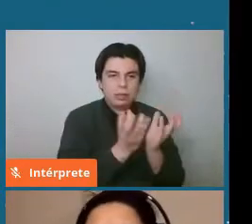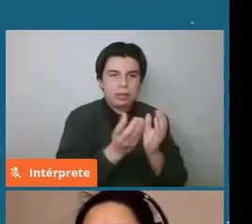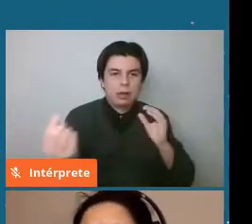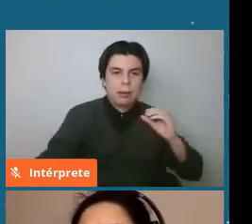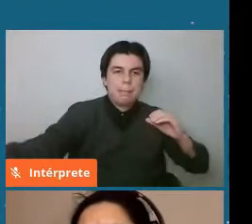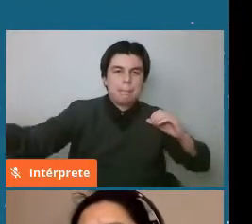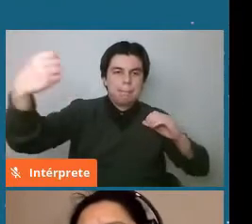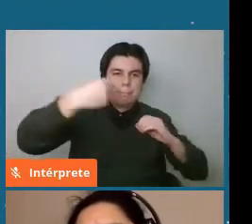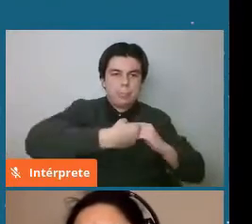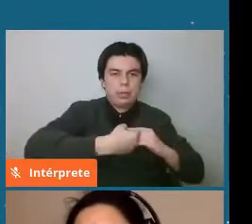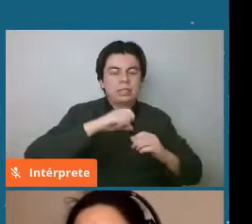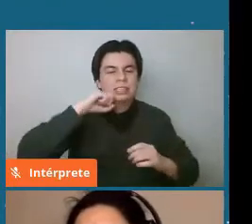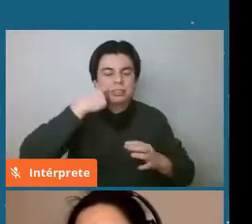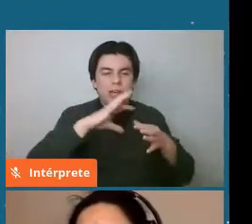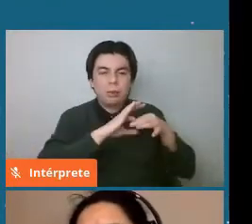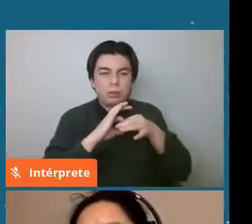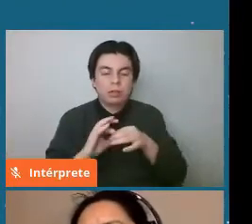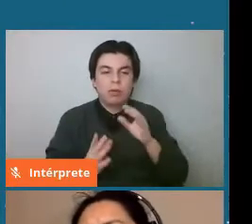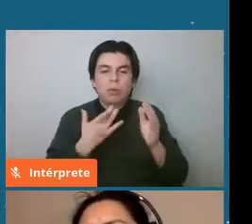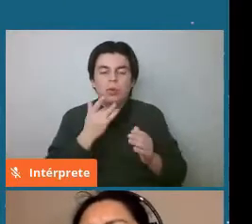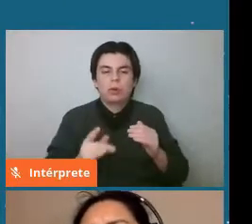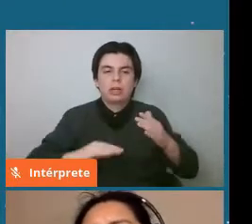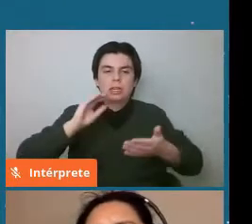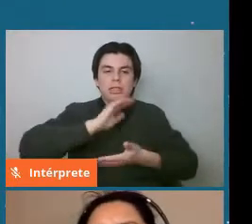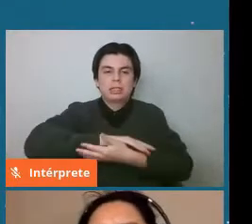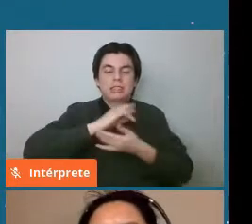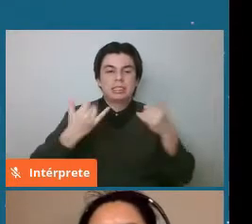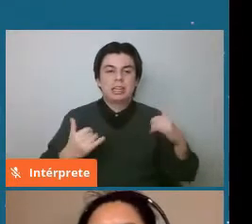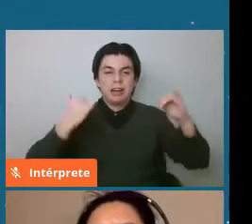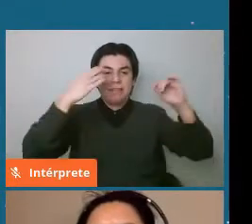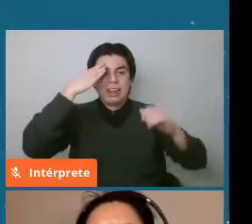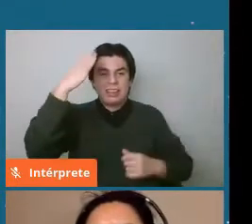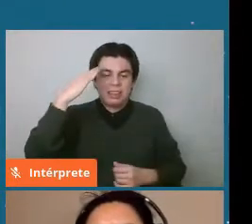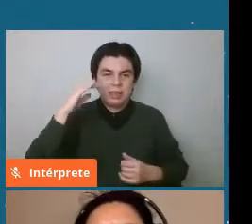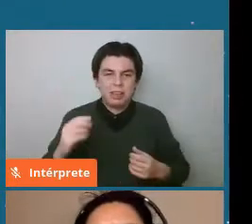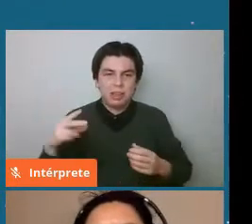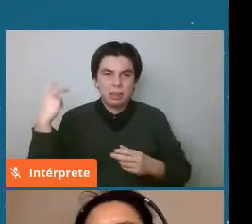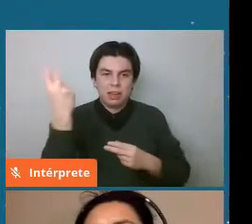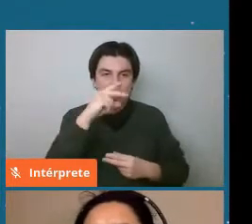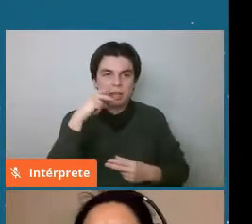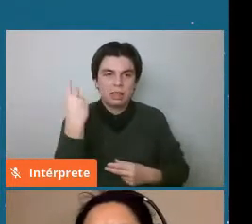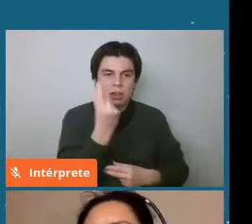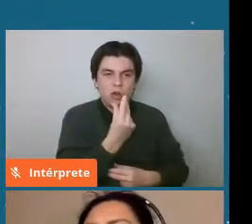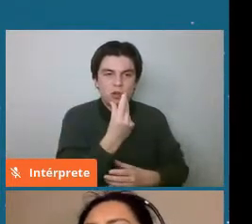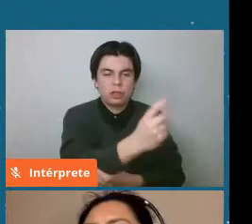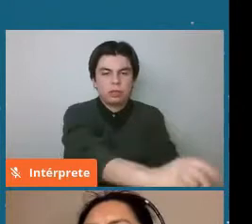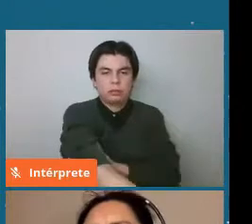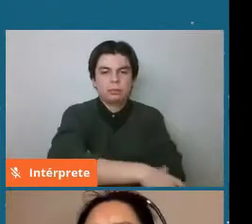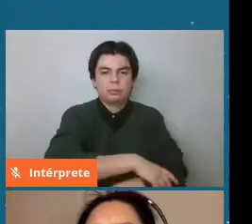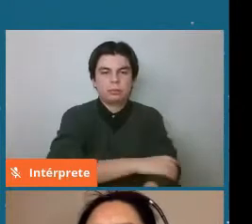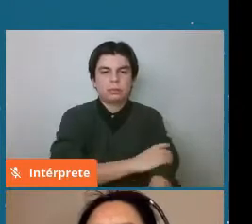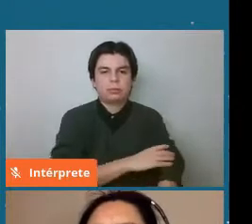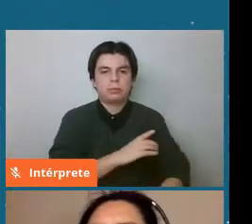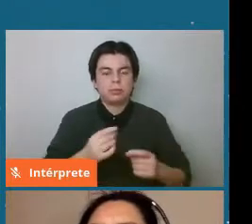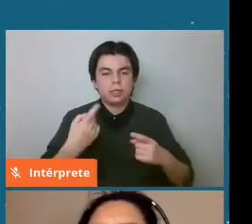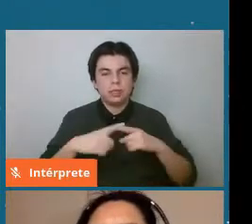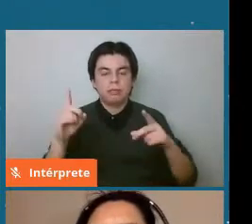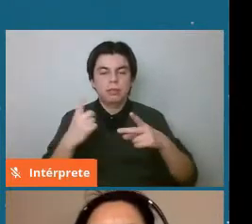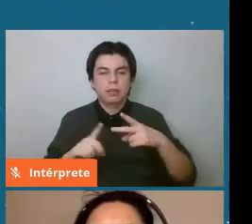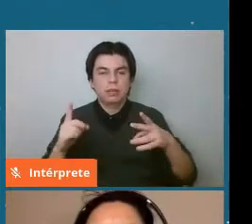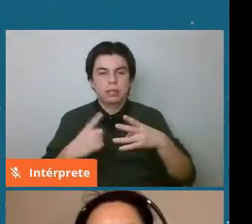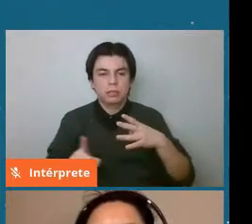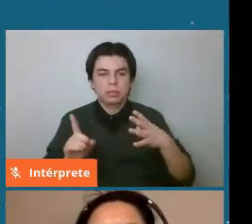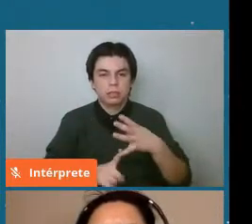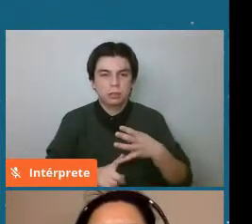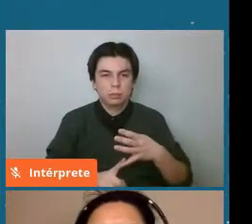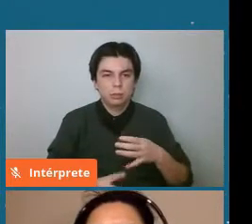se celebra el Día del Asteroide, como ya saben. Entonces, los tipos de asteroides se clasifican con